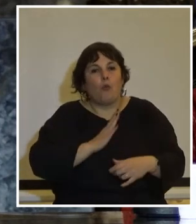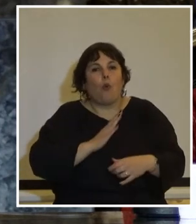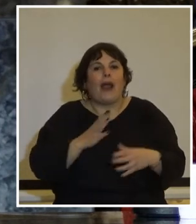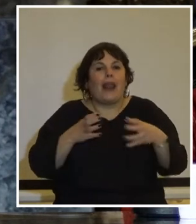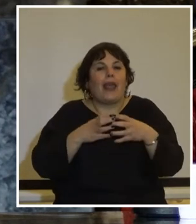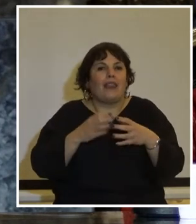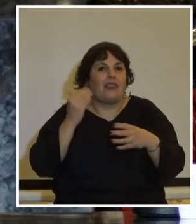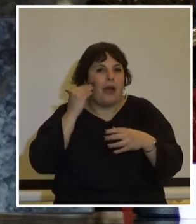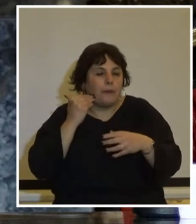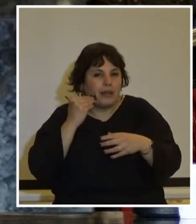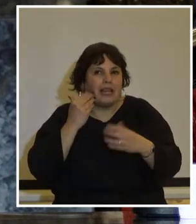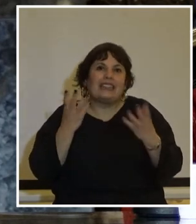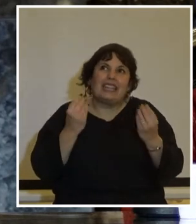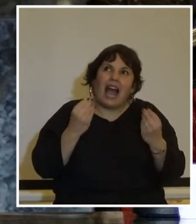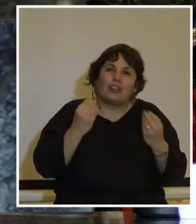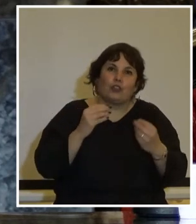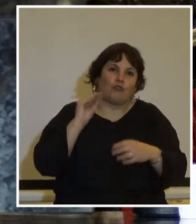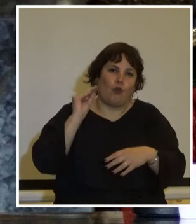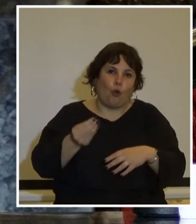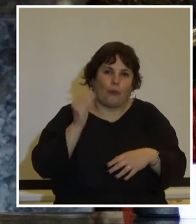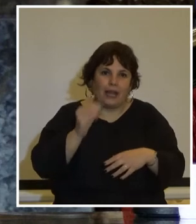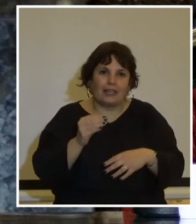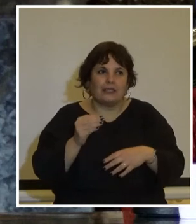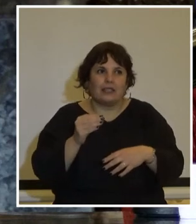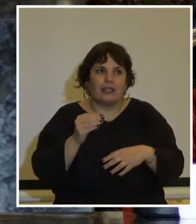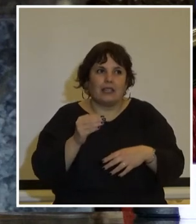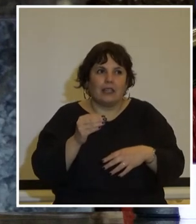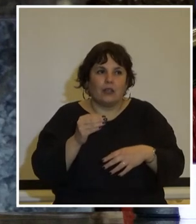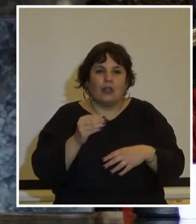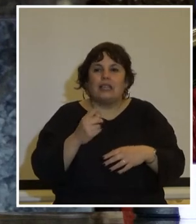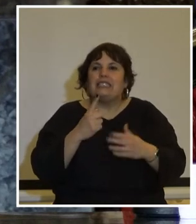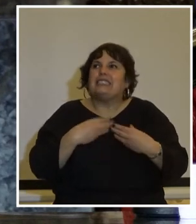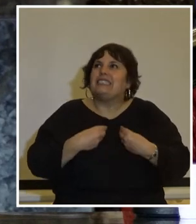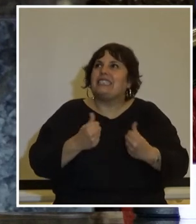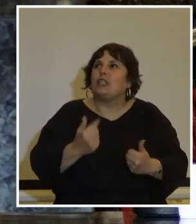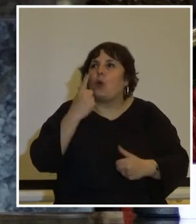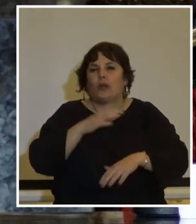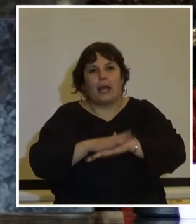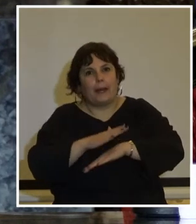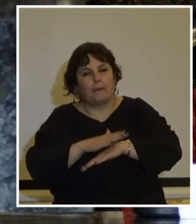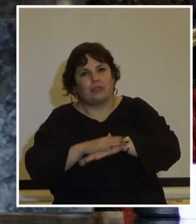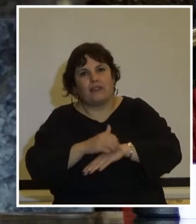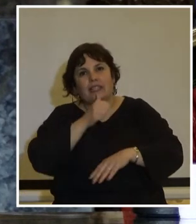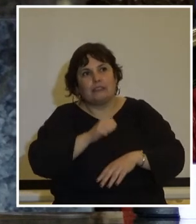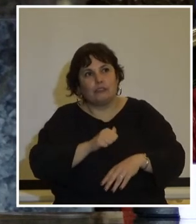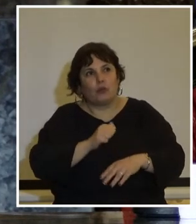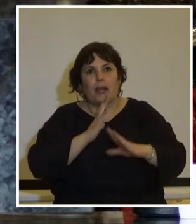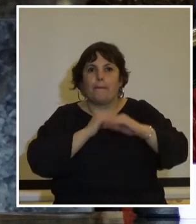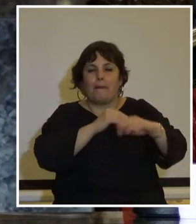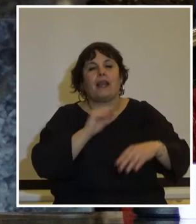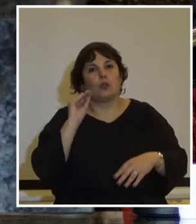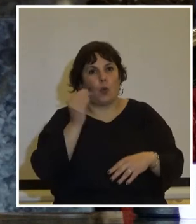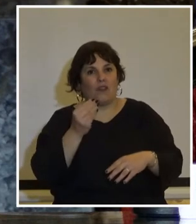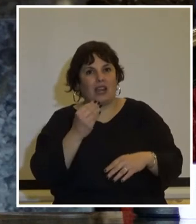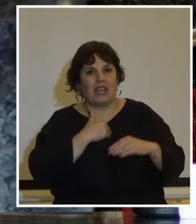abril y de tantos cientos de jóvenes que siento una responsabilidad histórica con mis pares juveniles